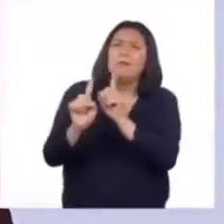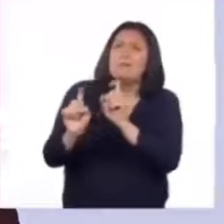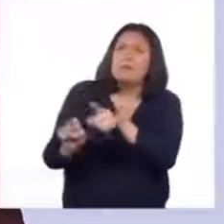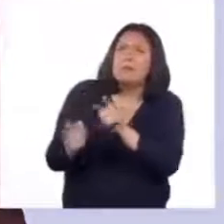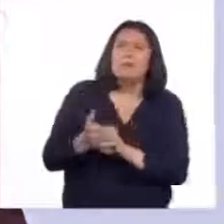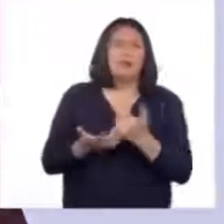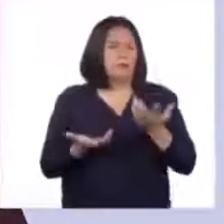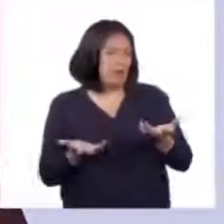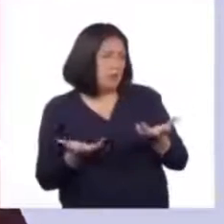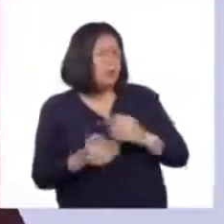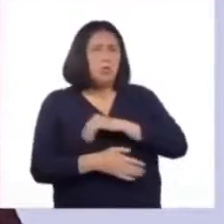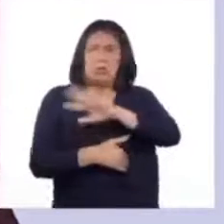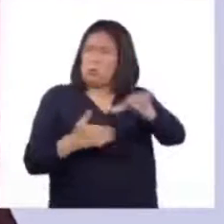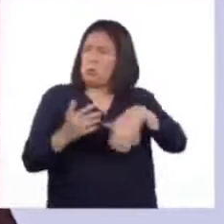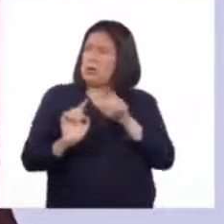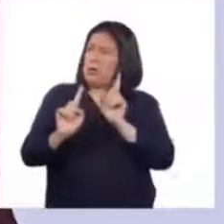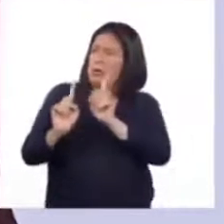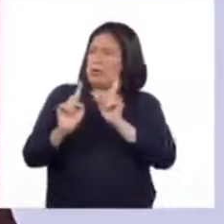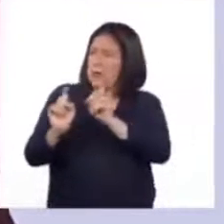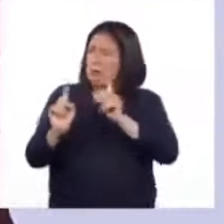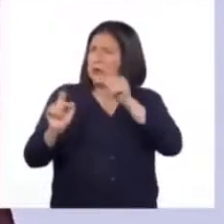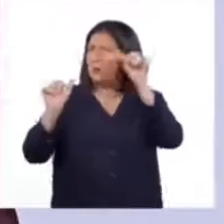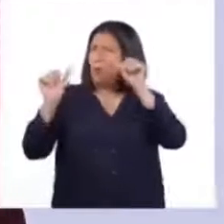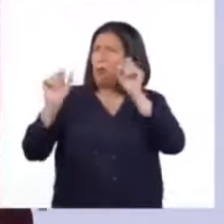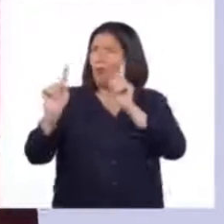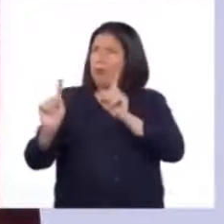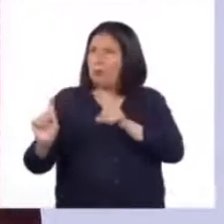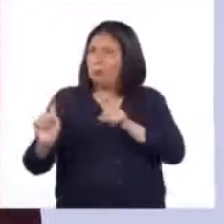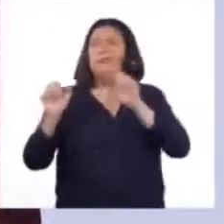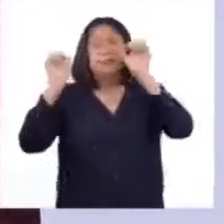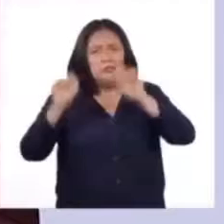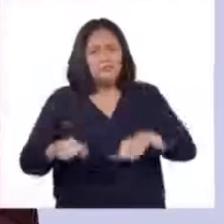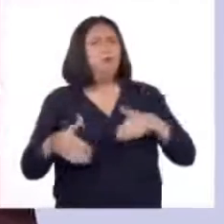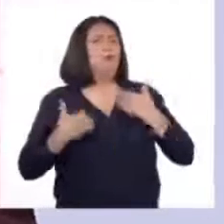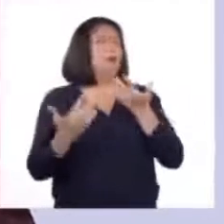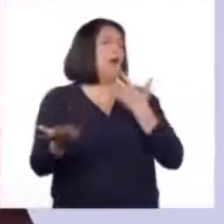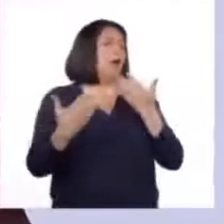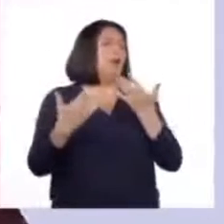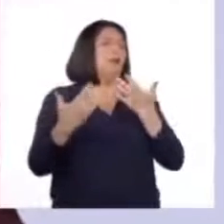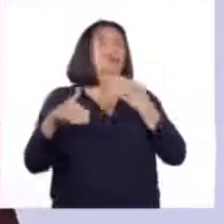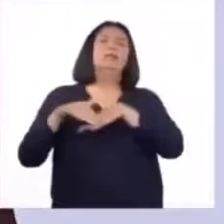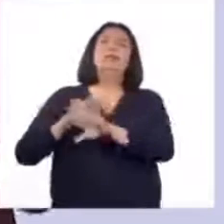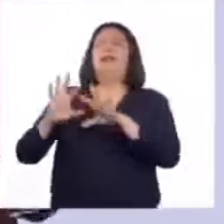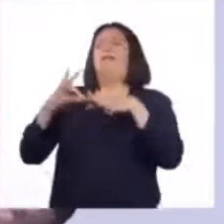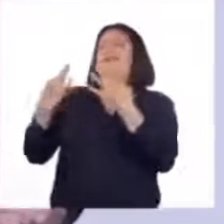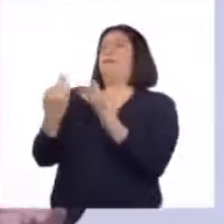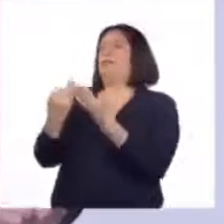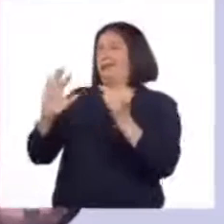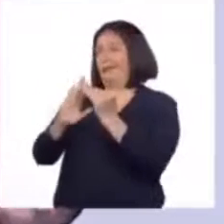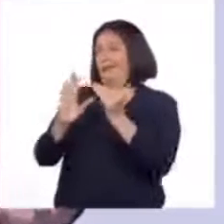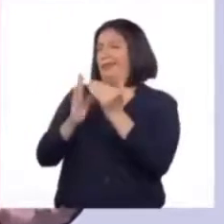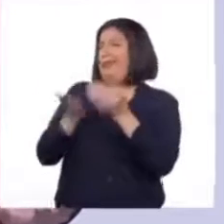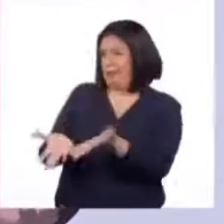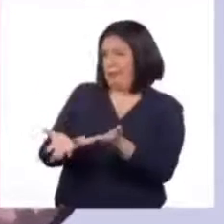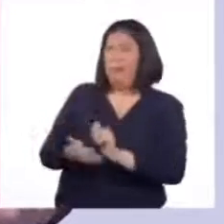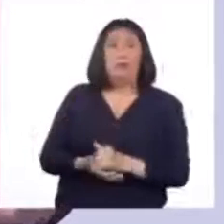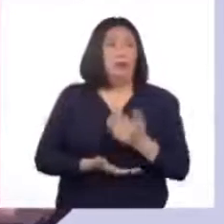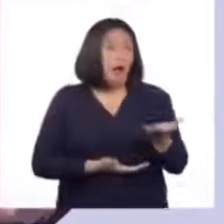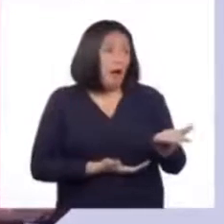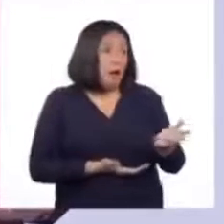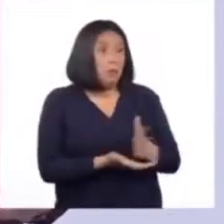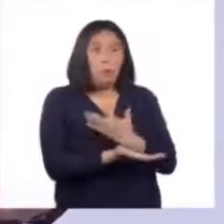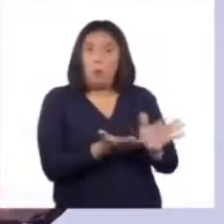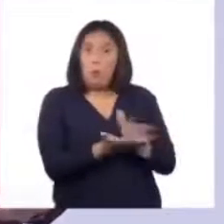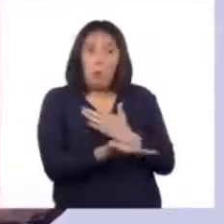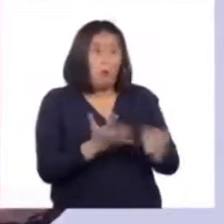Es bueno que todas las preguntas que tengamos, también las podamos conversar en casa con la familia. Si no estás con